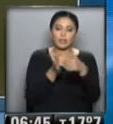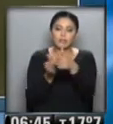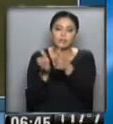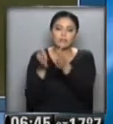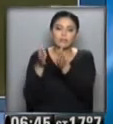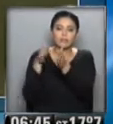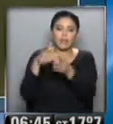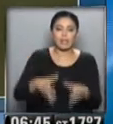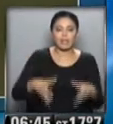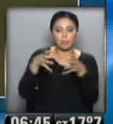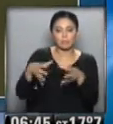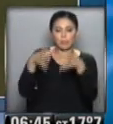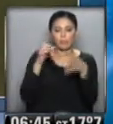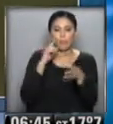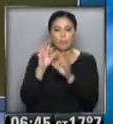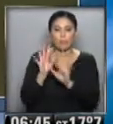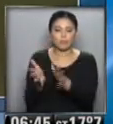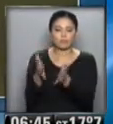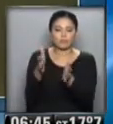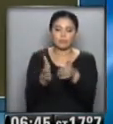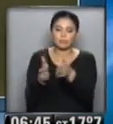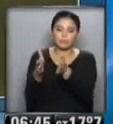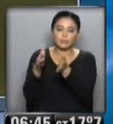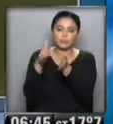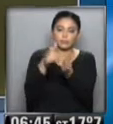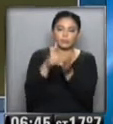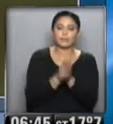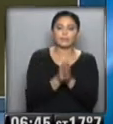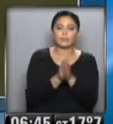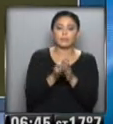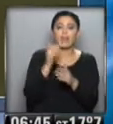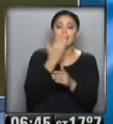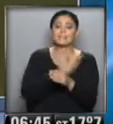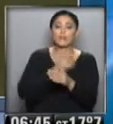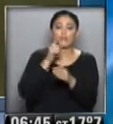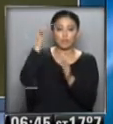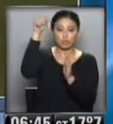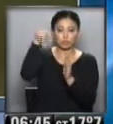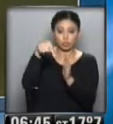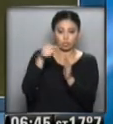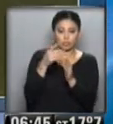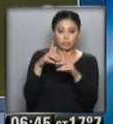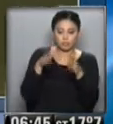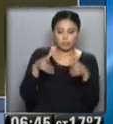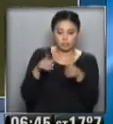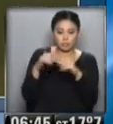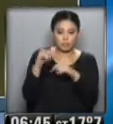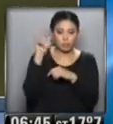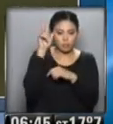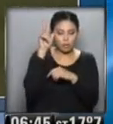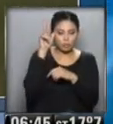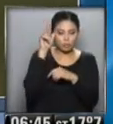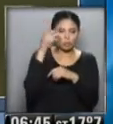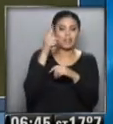petriles... ...está señalizado altura Santa Isabel, este es al sur de la provincia de Santa Fe... ...entonces sobre la Ruta Nacional número 8, kilómetro